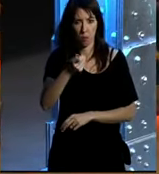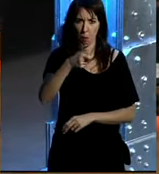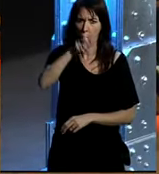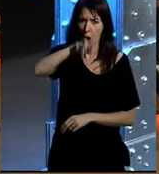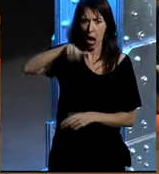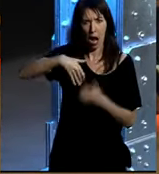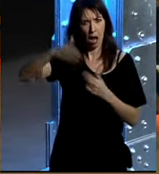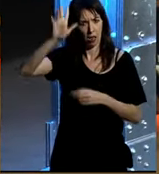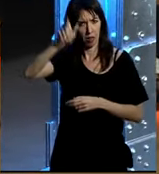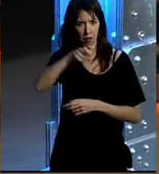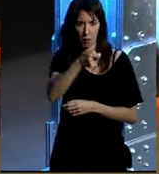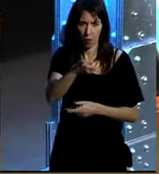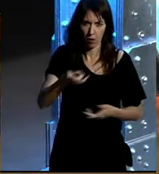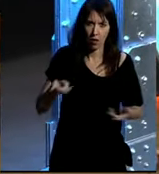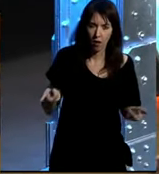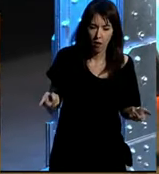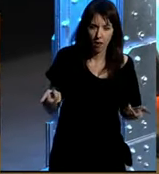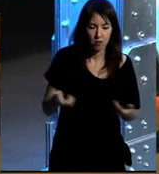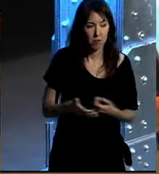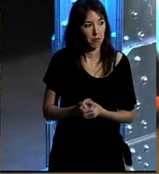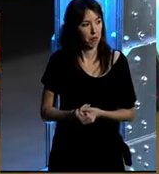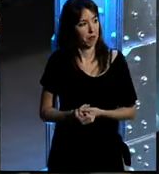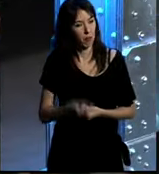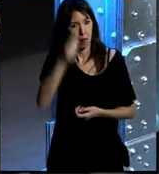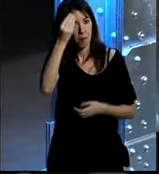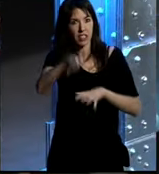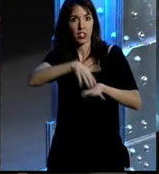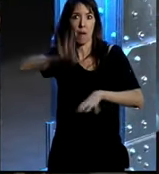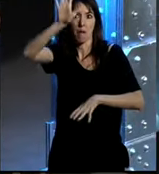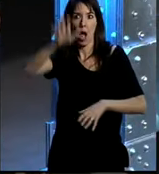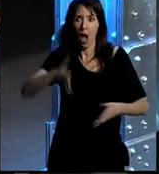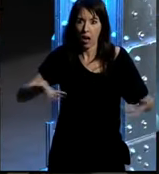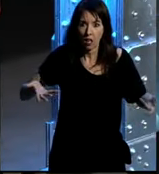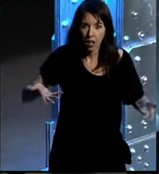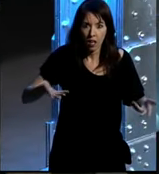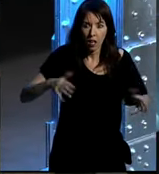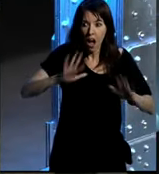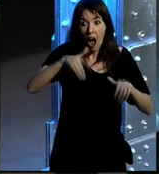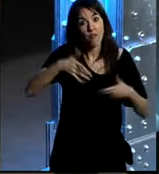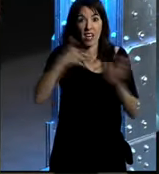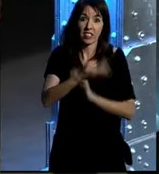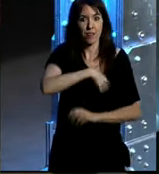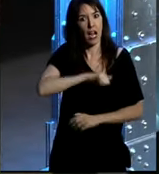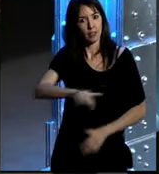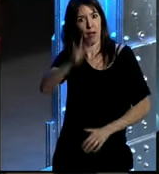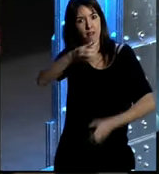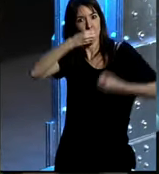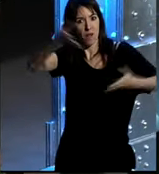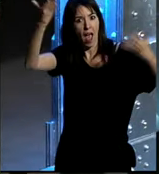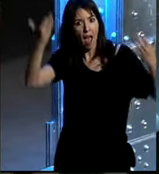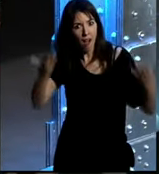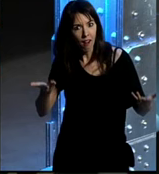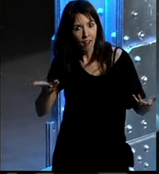poquita gente bueno es que creí que vais ser más España a mejor va a resultar que no va tan mal yo que sé bueno